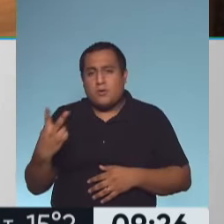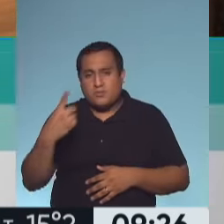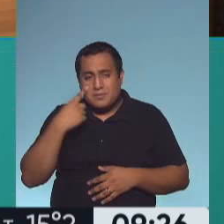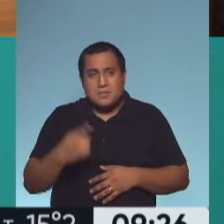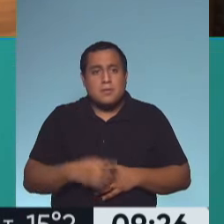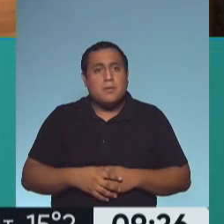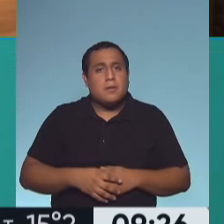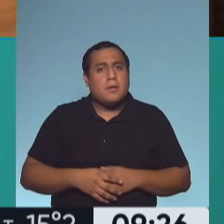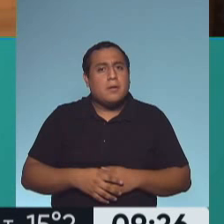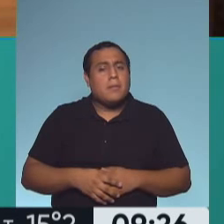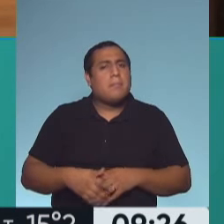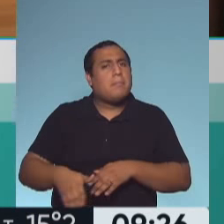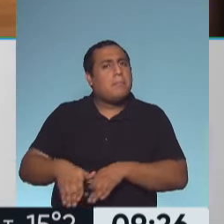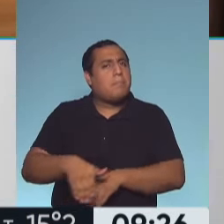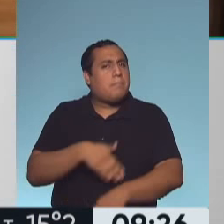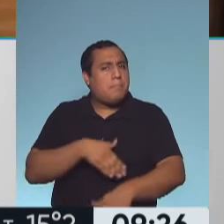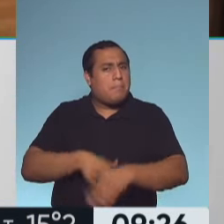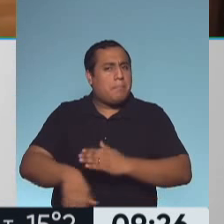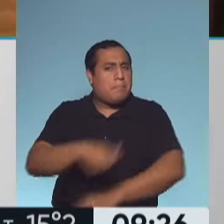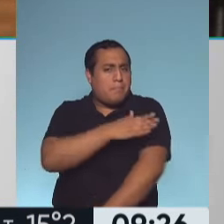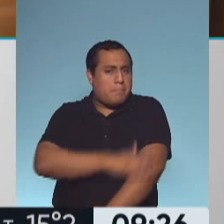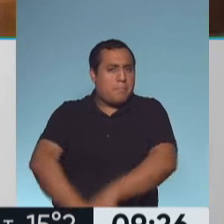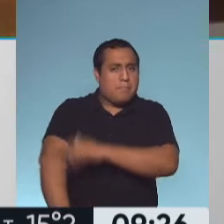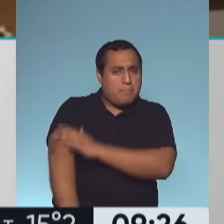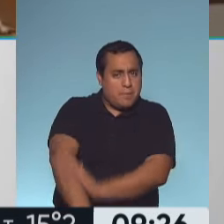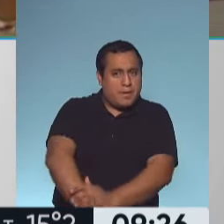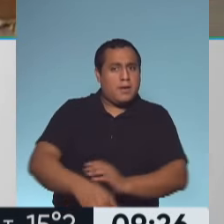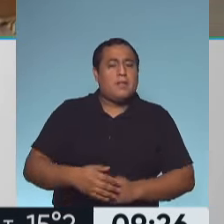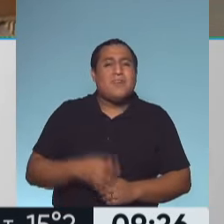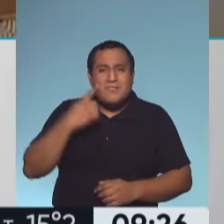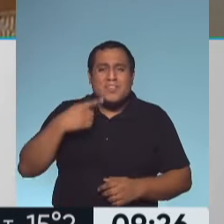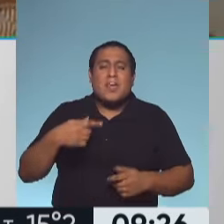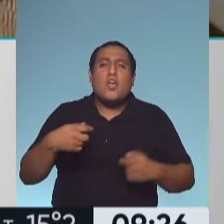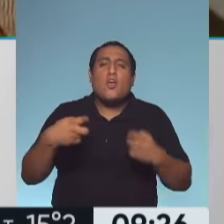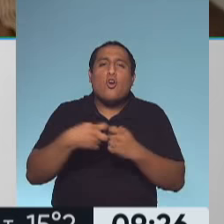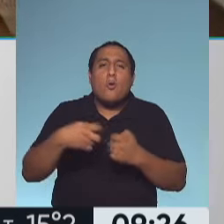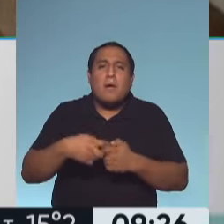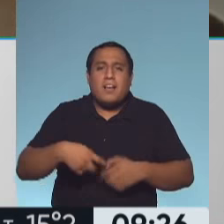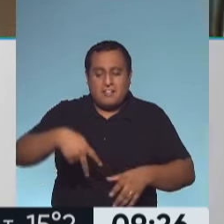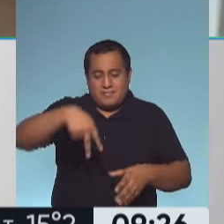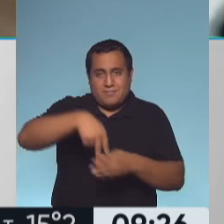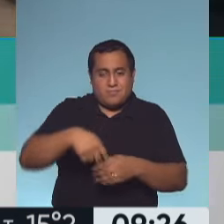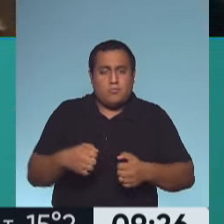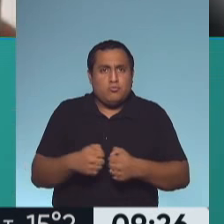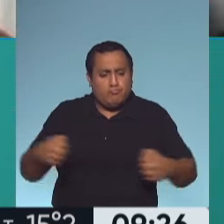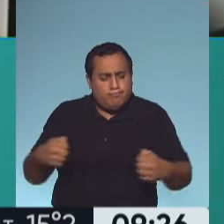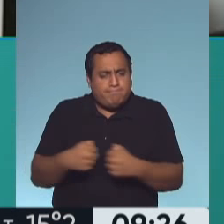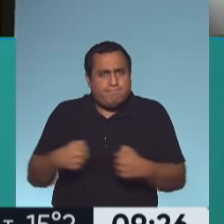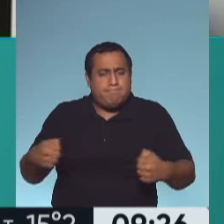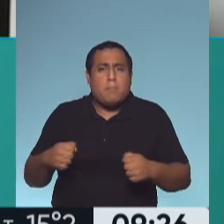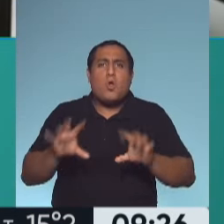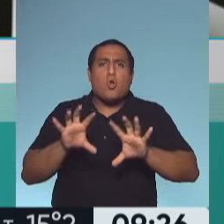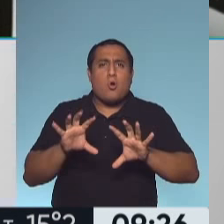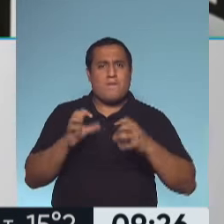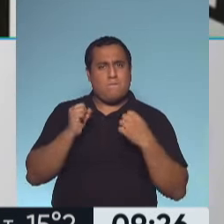locomoción y cambio de nivel del centro de gravedad, una bandita de goma, en este caso para trabajar los glúteos, Nati. Ese motor